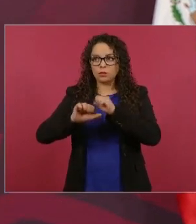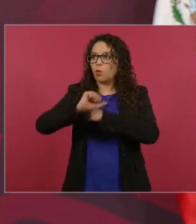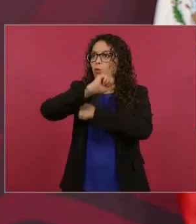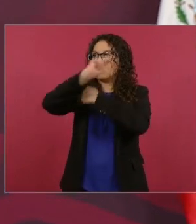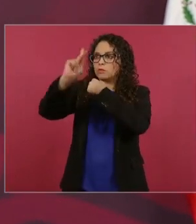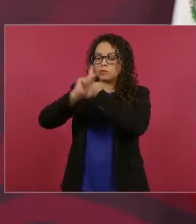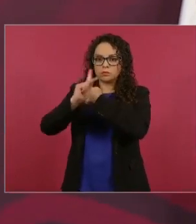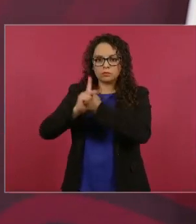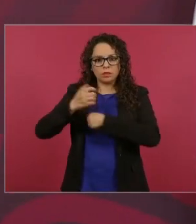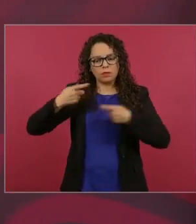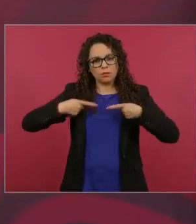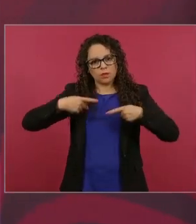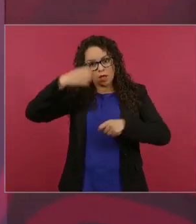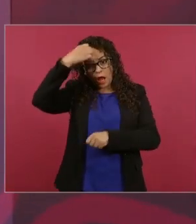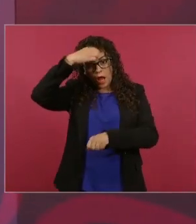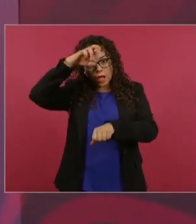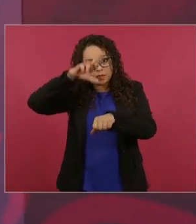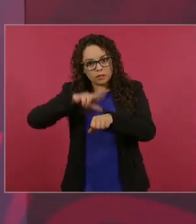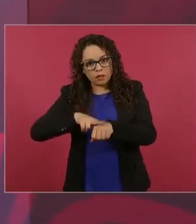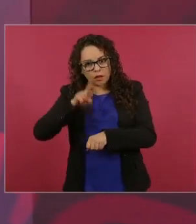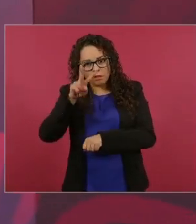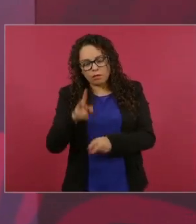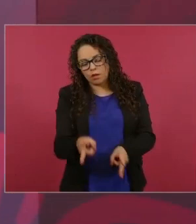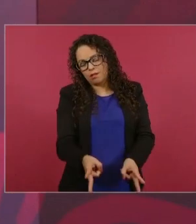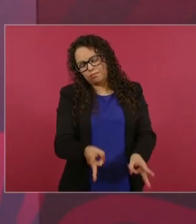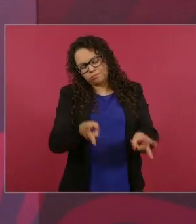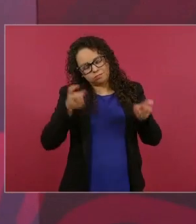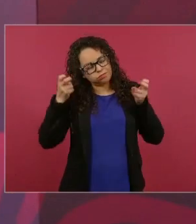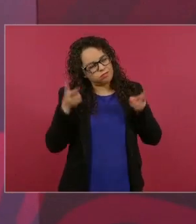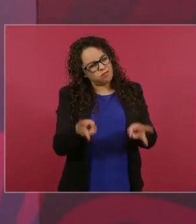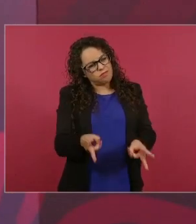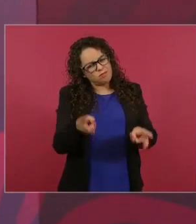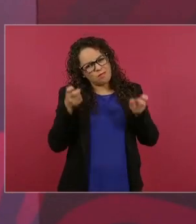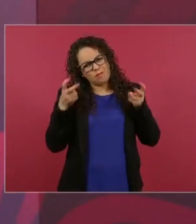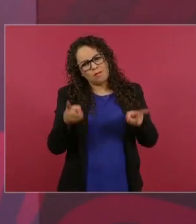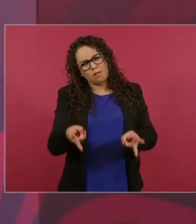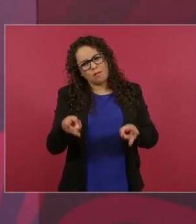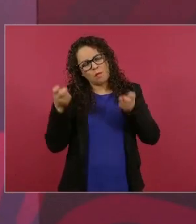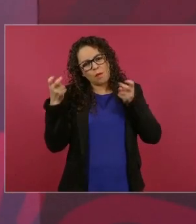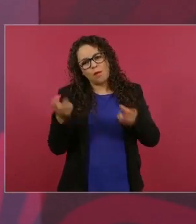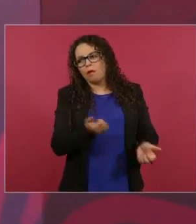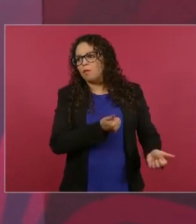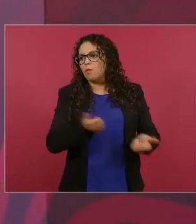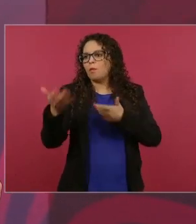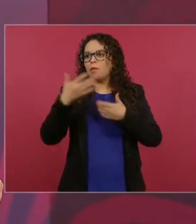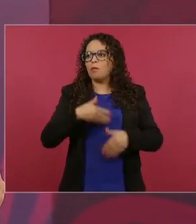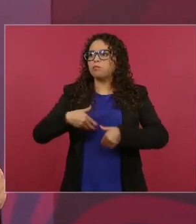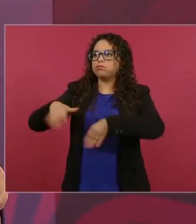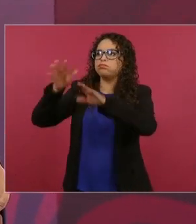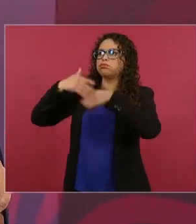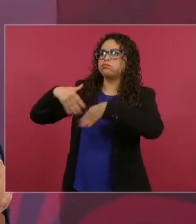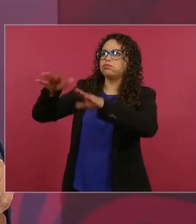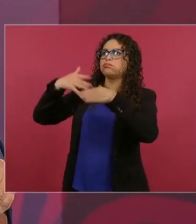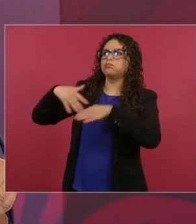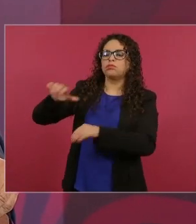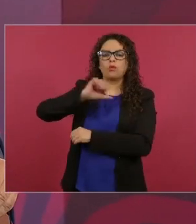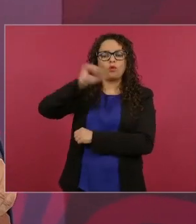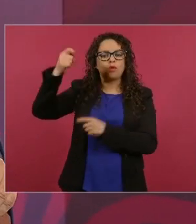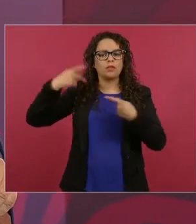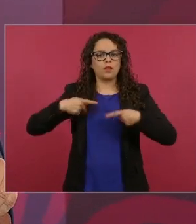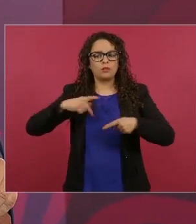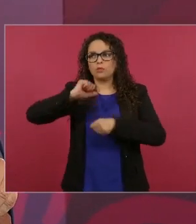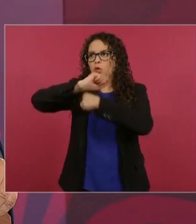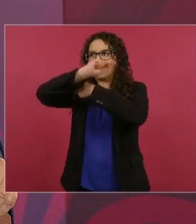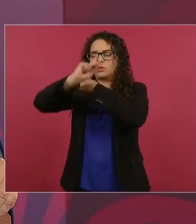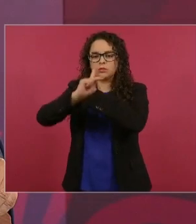que hubo en los últimos 36 años del periodo neoliberal no tiene precedente en la